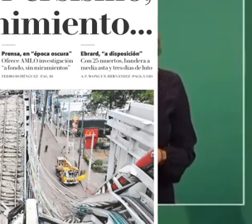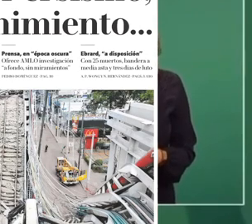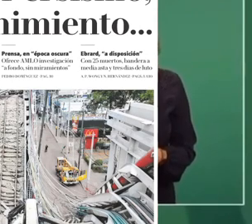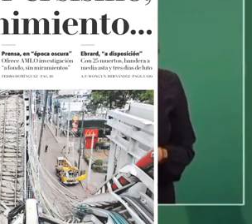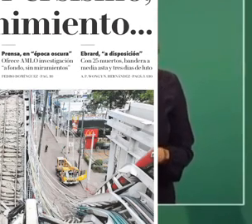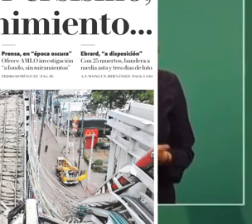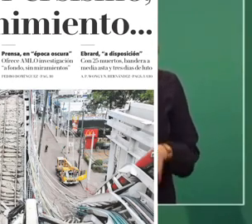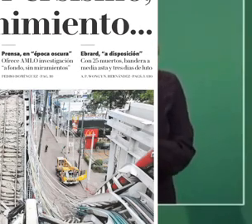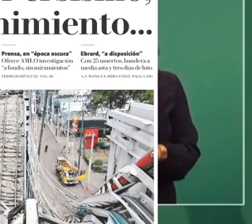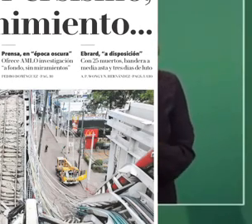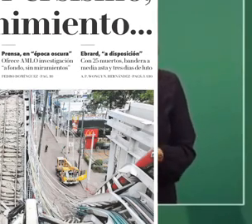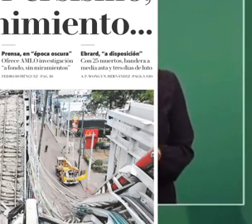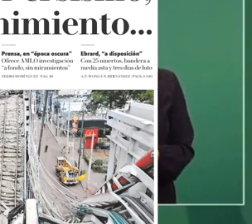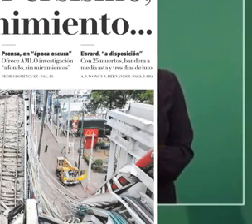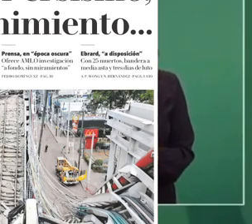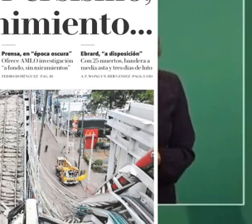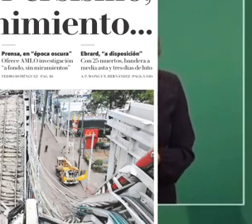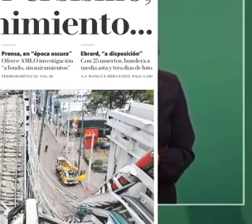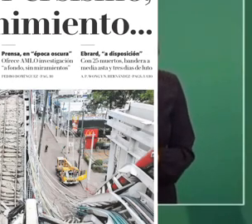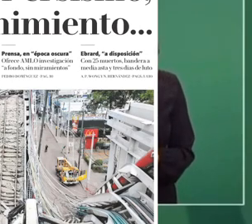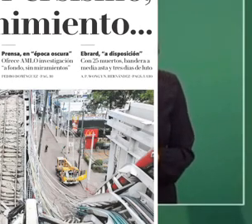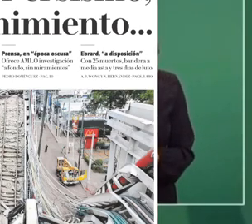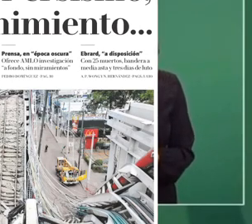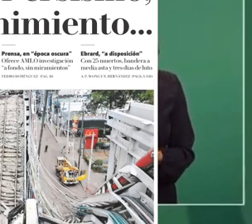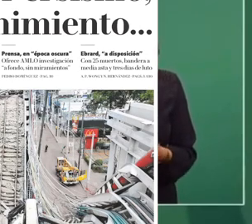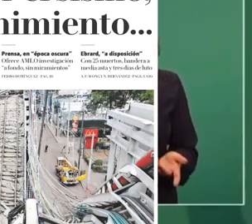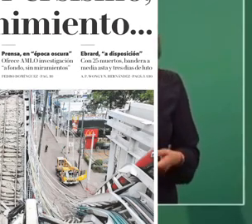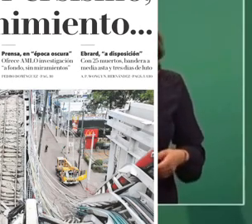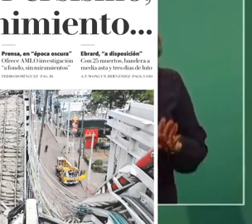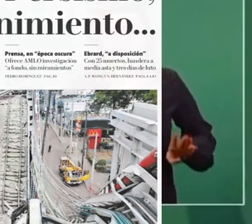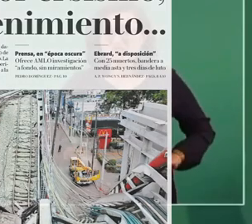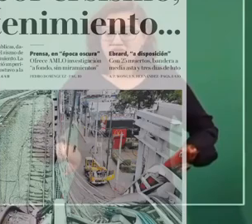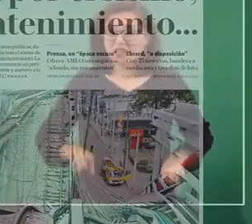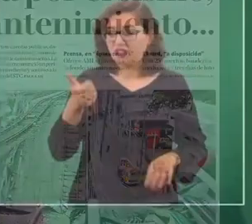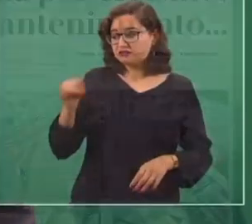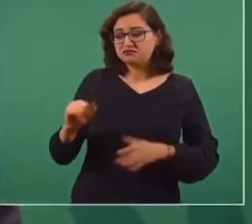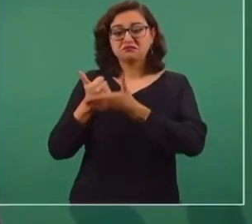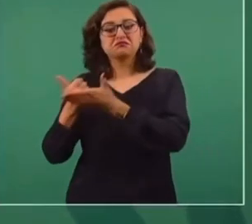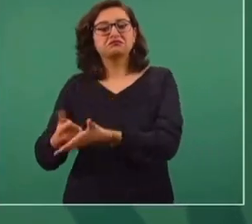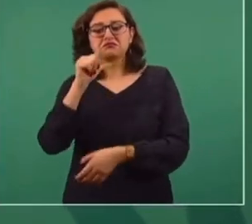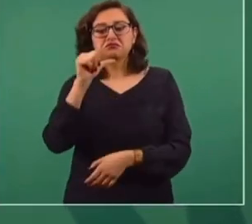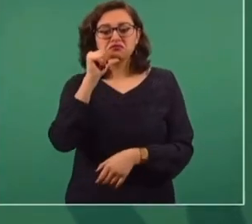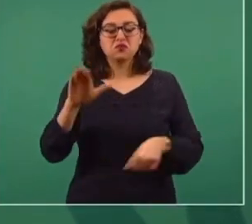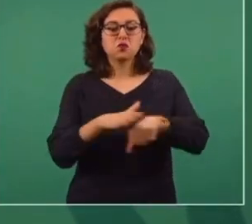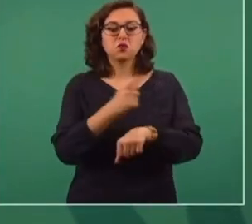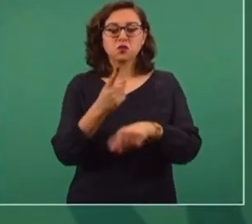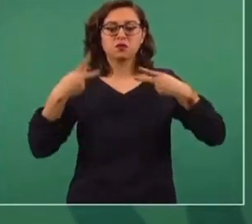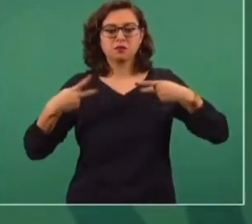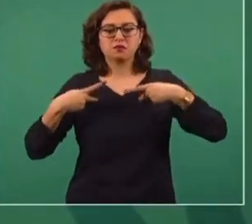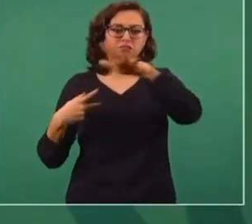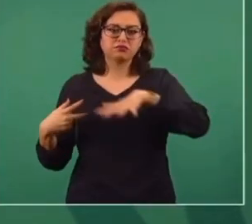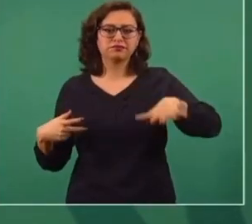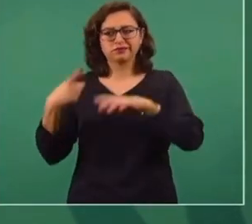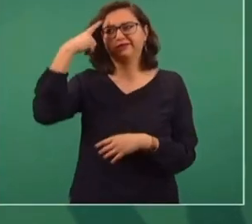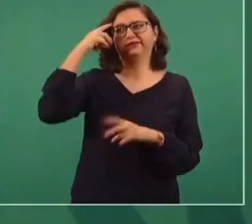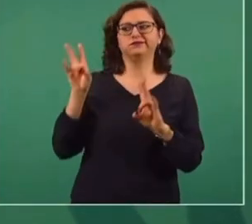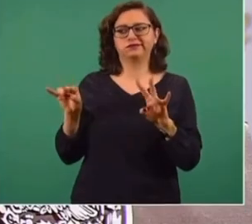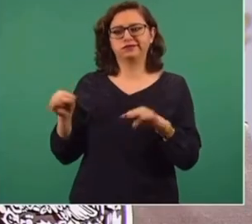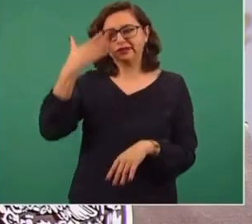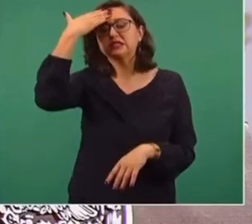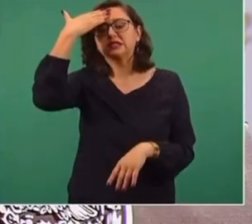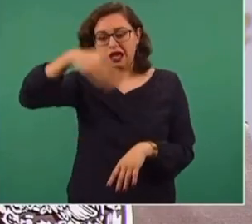porque además no les ayuda, porque la gente está muy consciente de todo